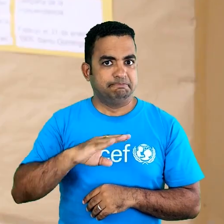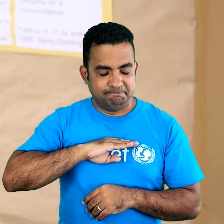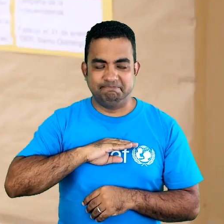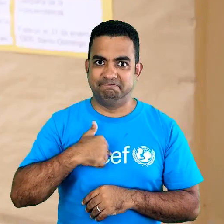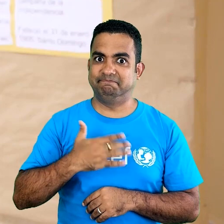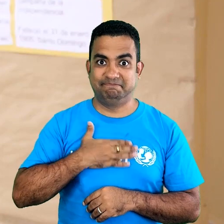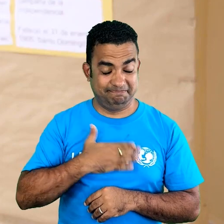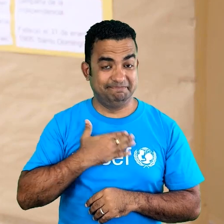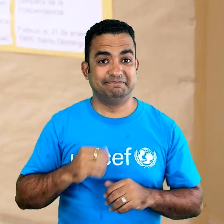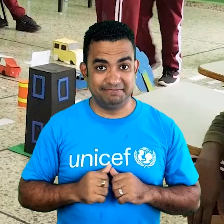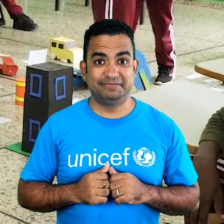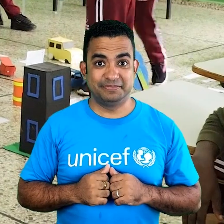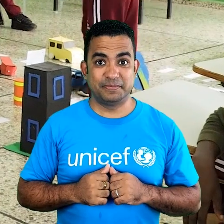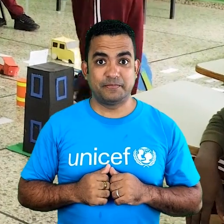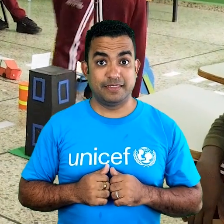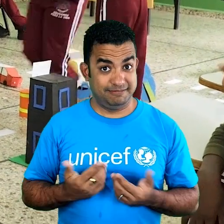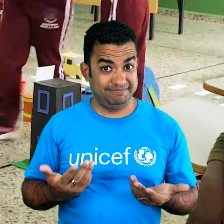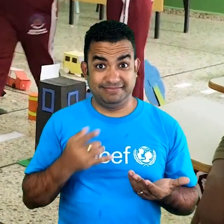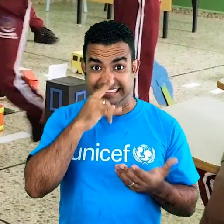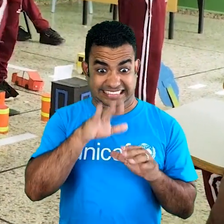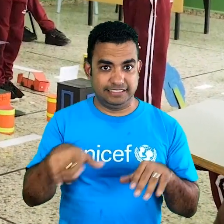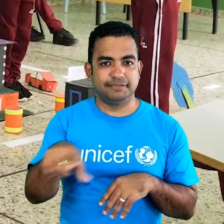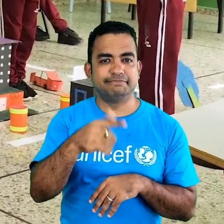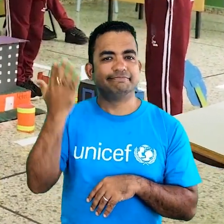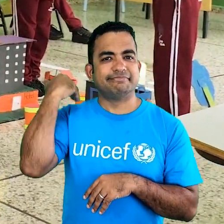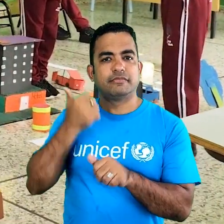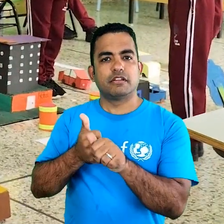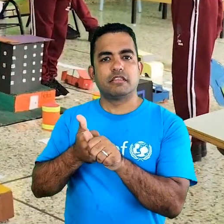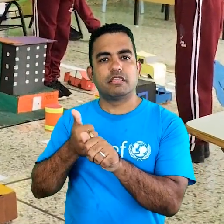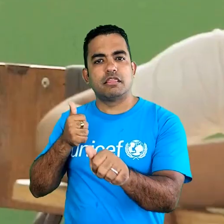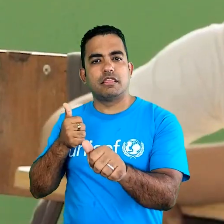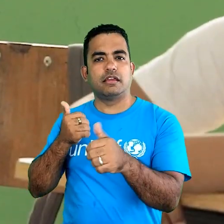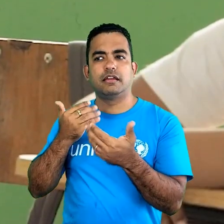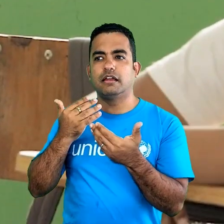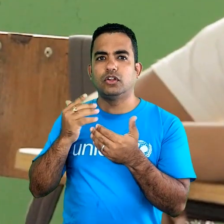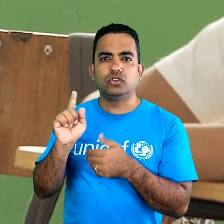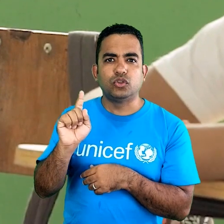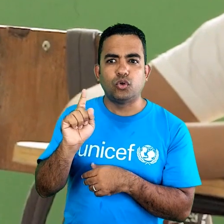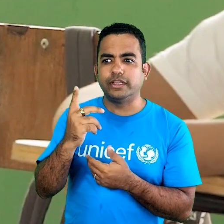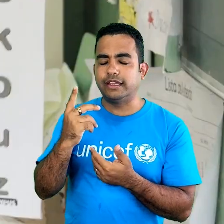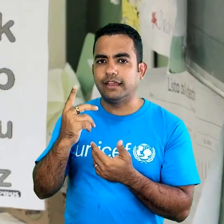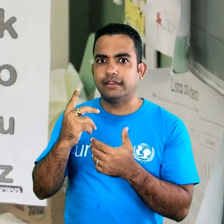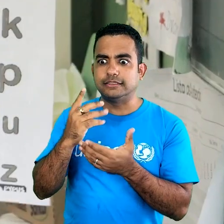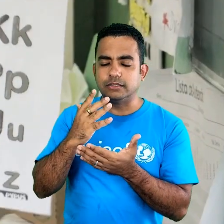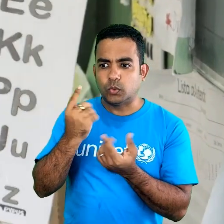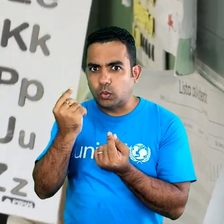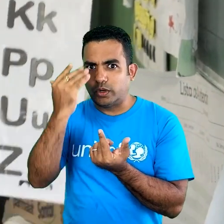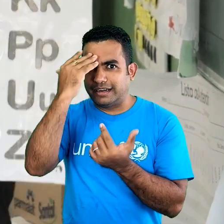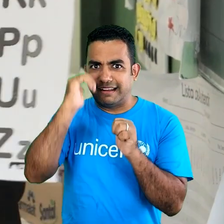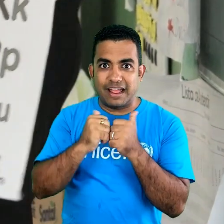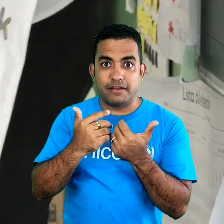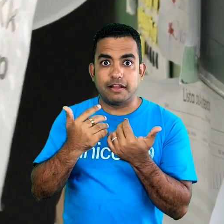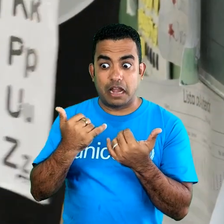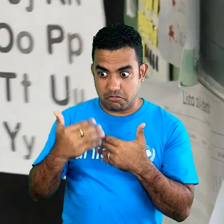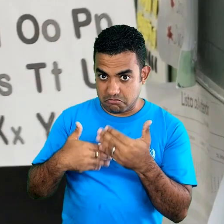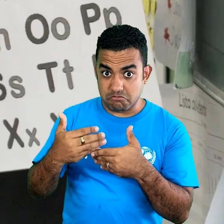y yo estoy muy contenta por eso. Como los niños se retrasaron un poco y no sabían dónde estaban parados,